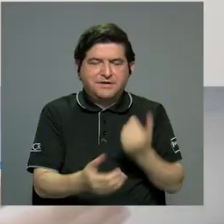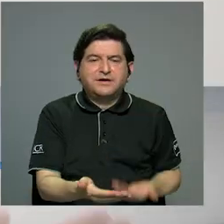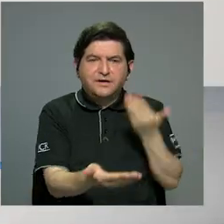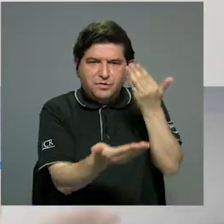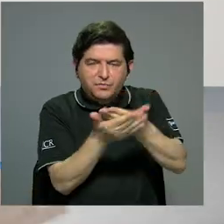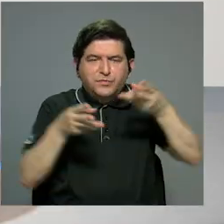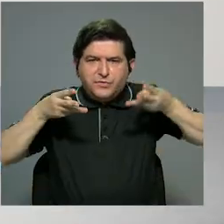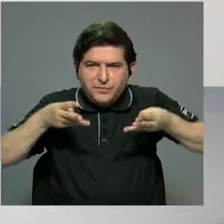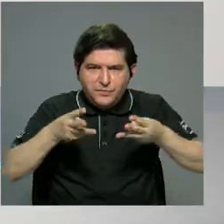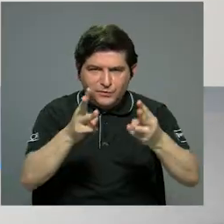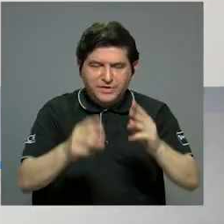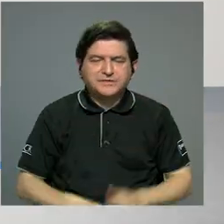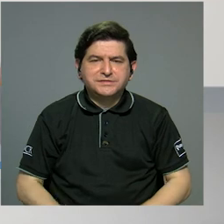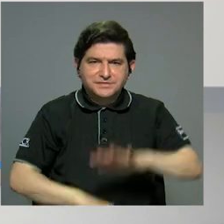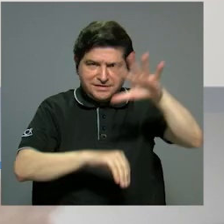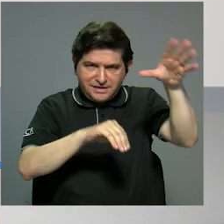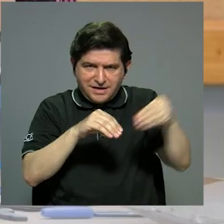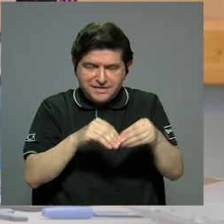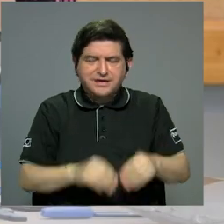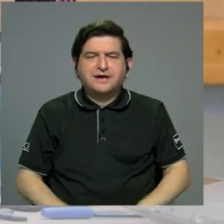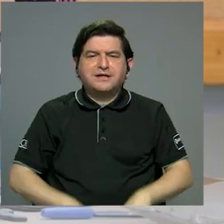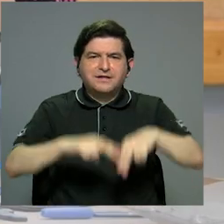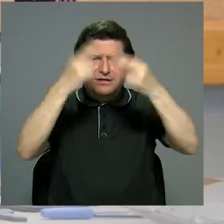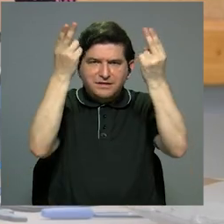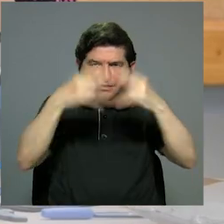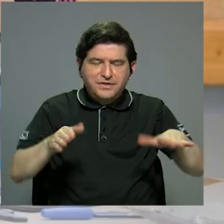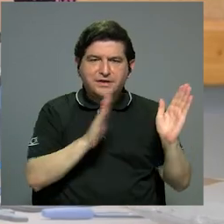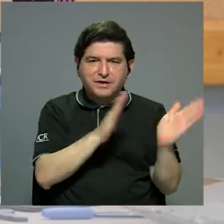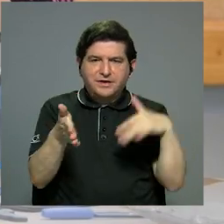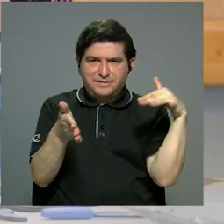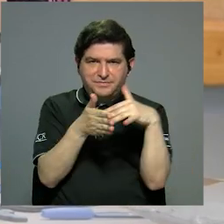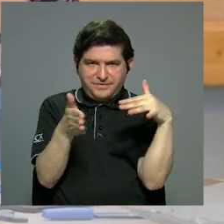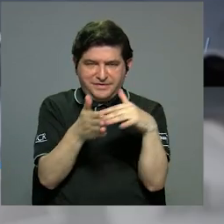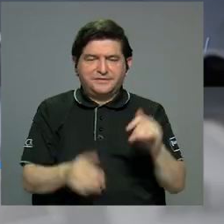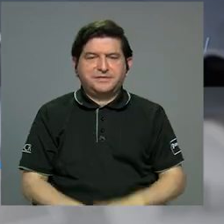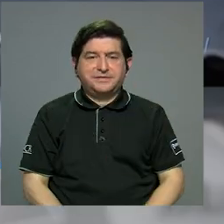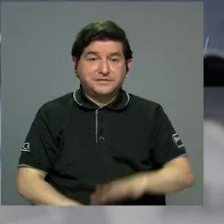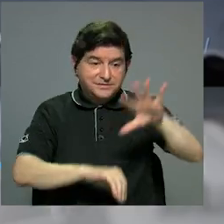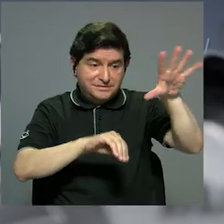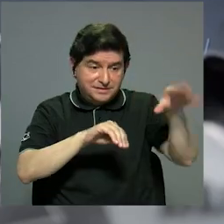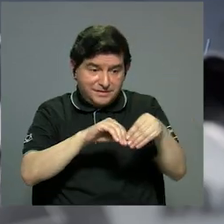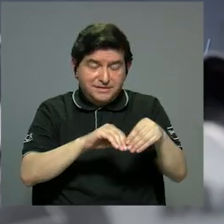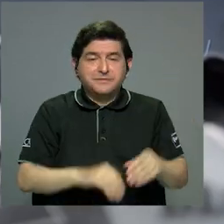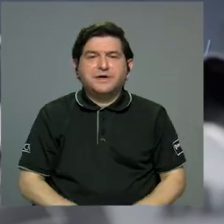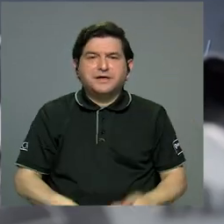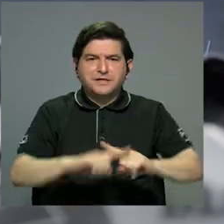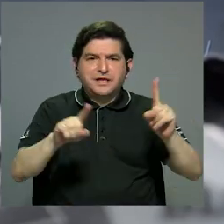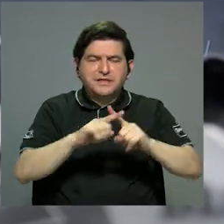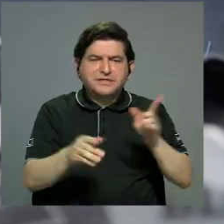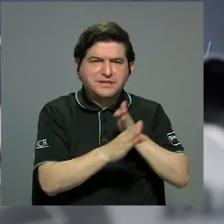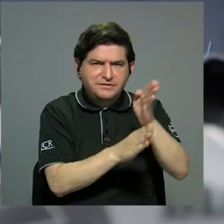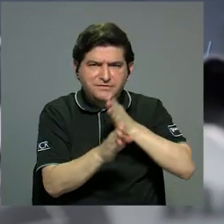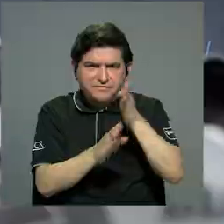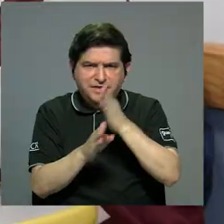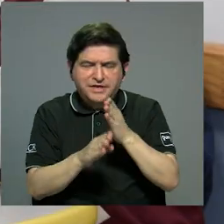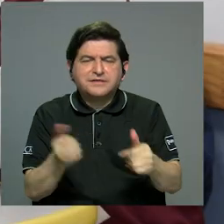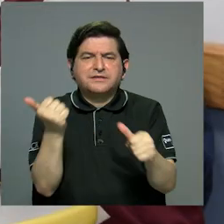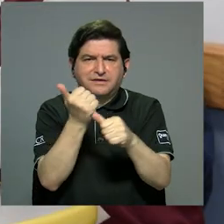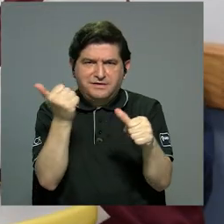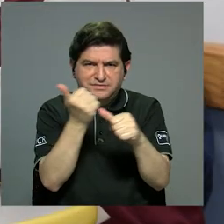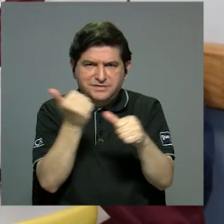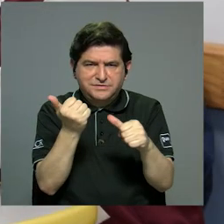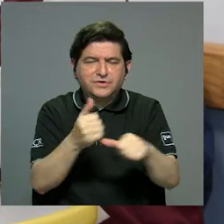en una propuesta metodológica para incorporar la virtualidad en los planes de estudio, además de brindarles a distintas carreras una